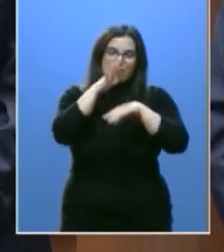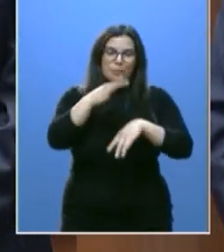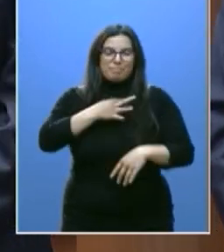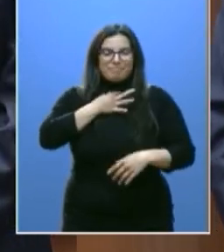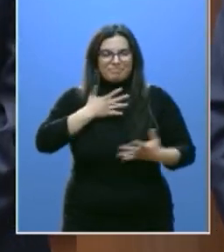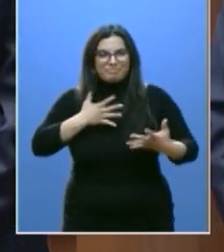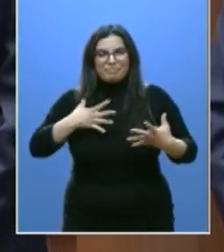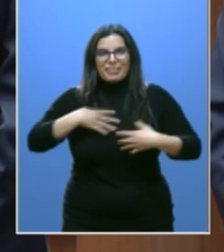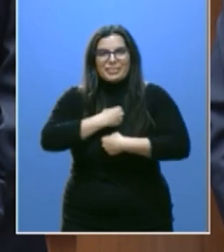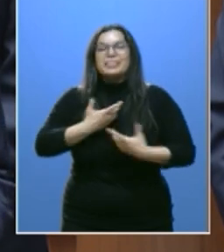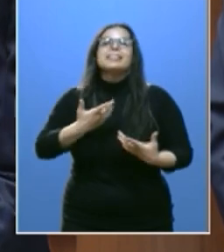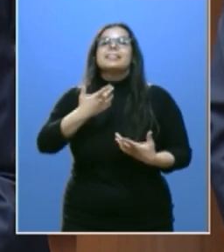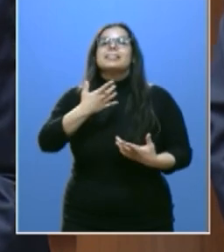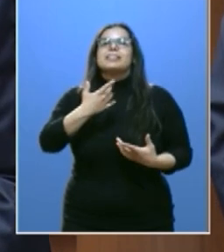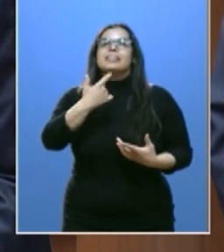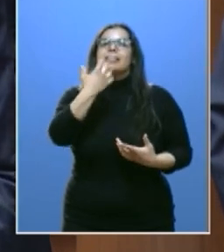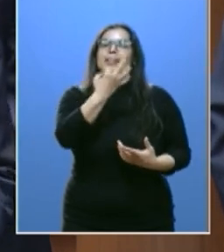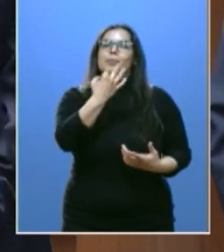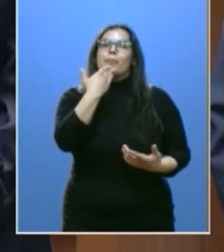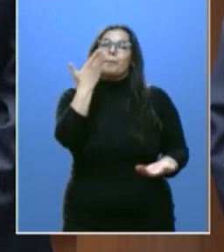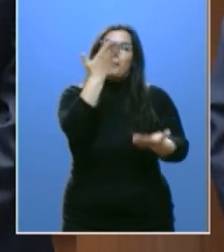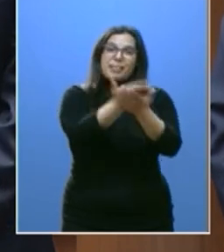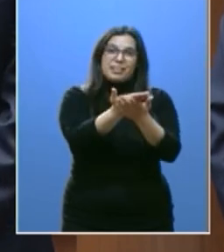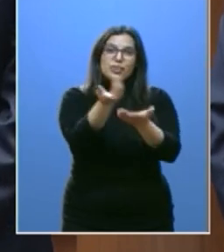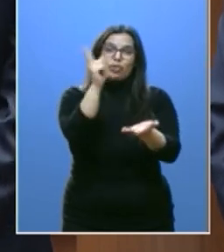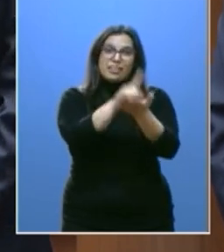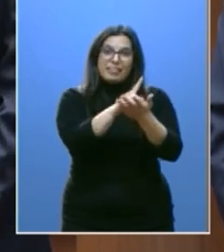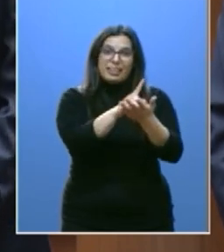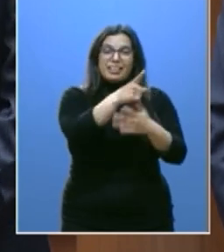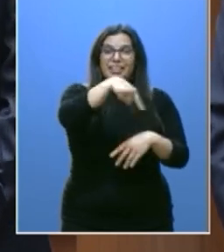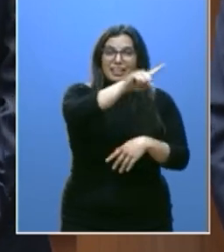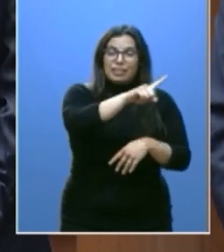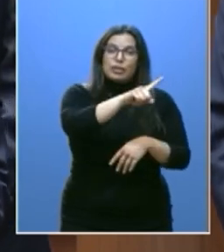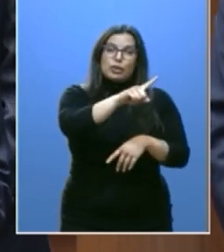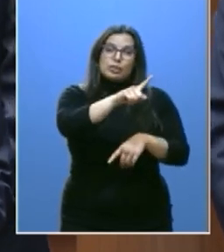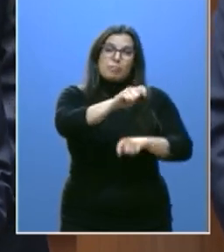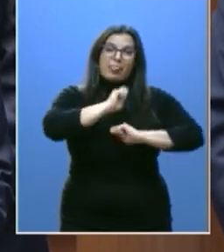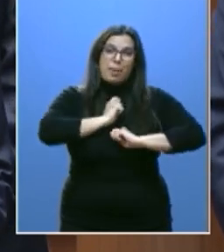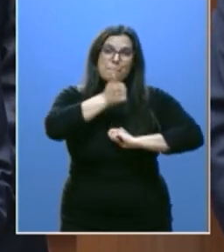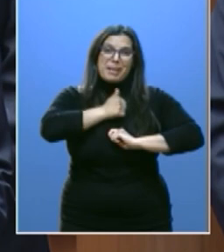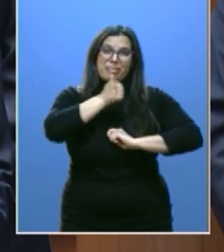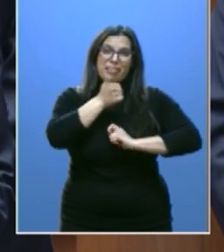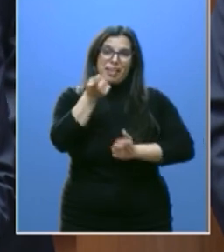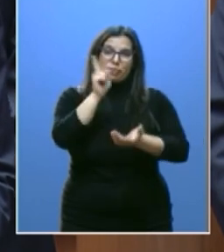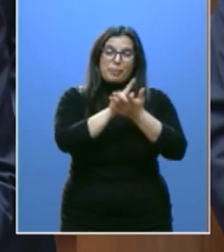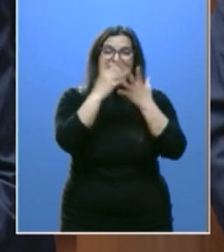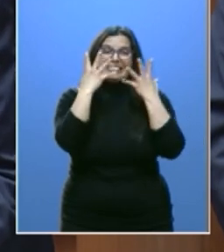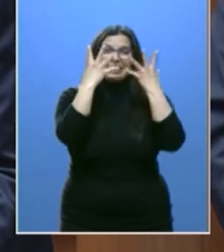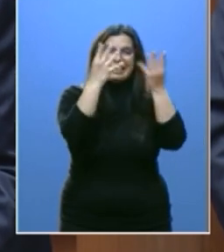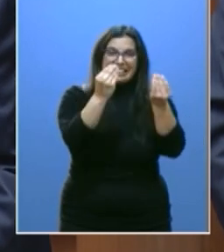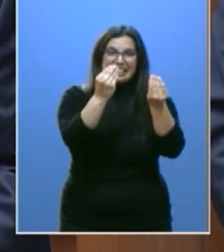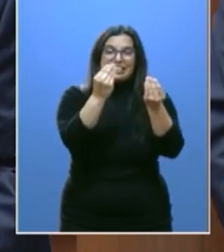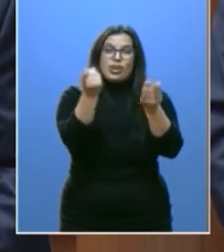y a quienes tengo que pedir una vez más que renovéis vuestra paciencia y comprensión conmigo.